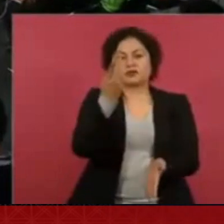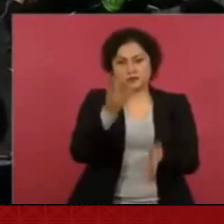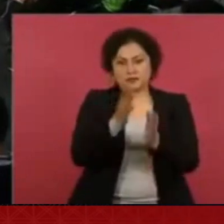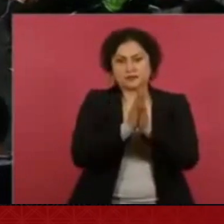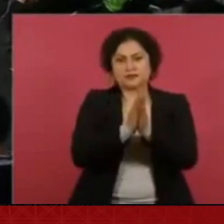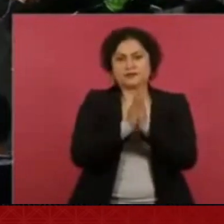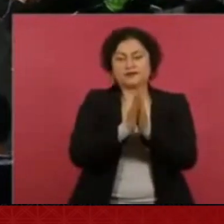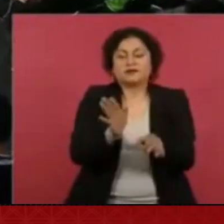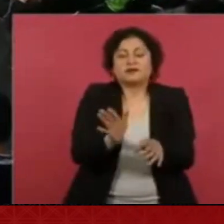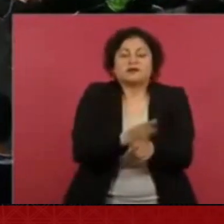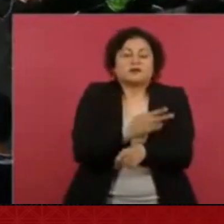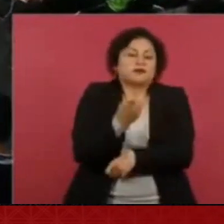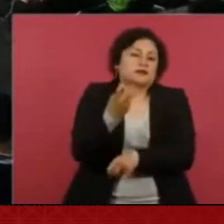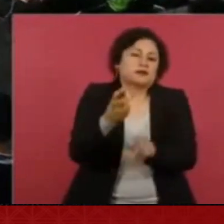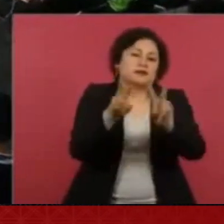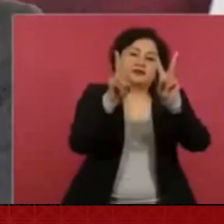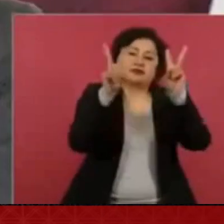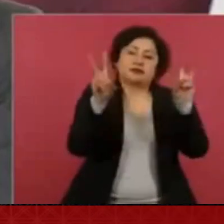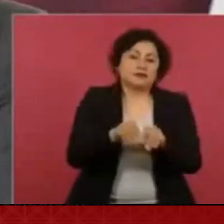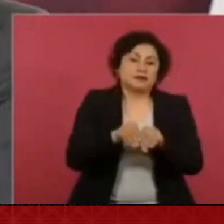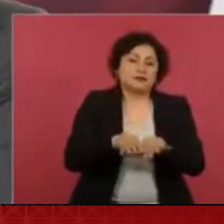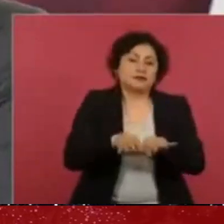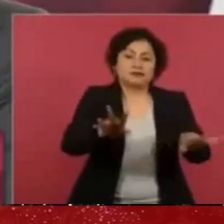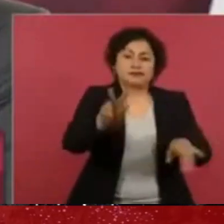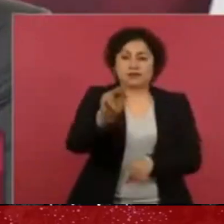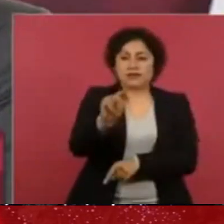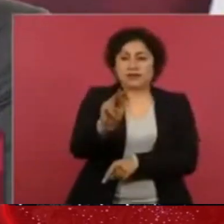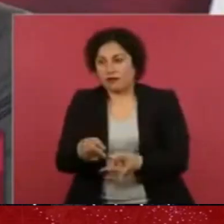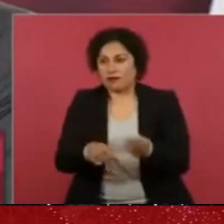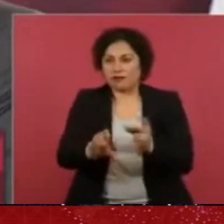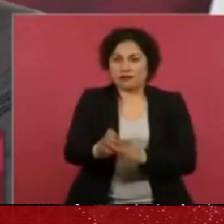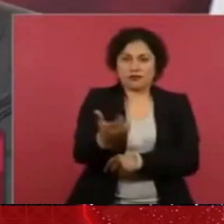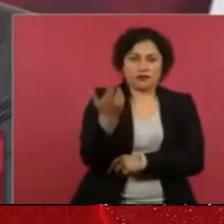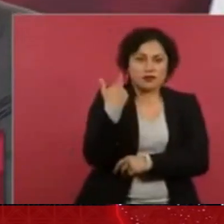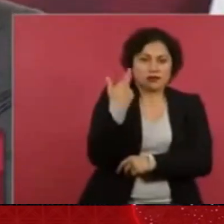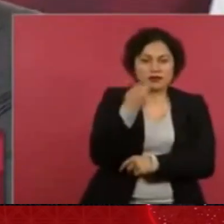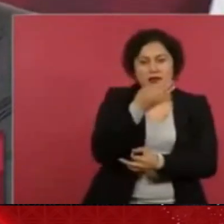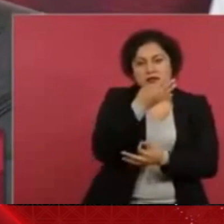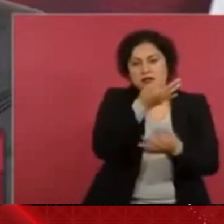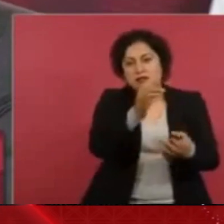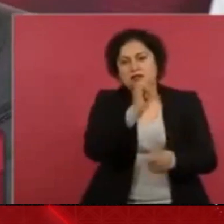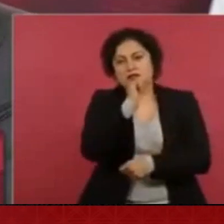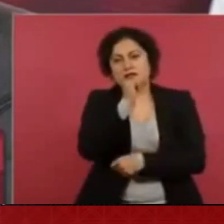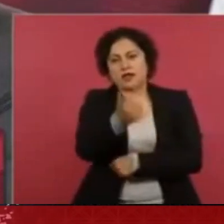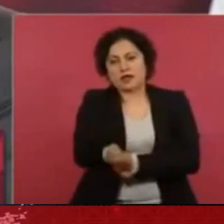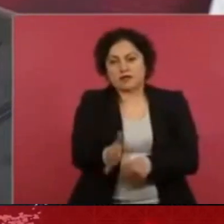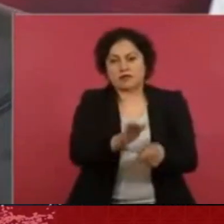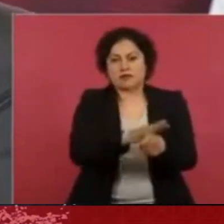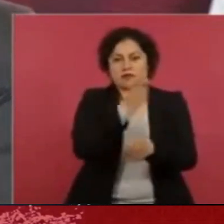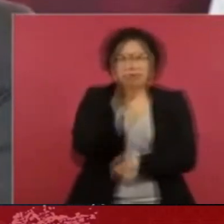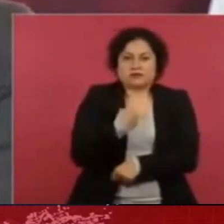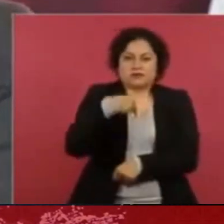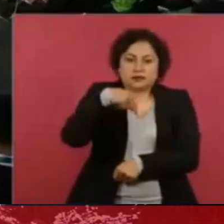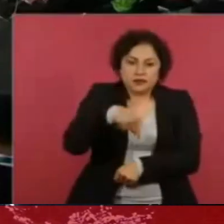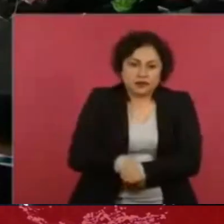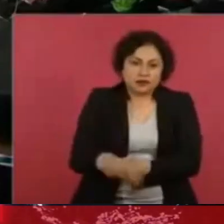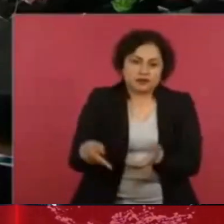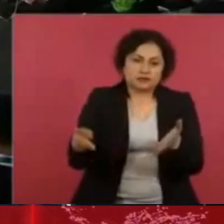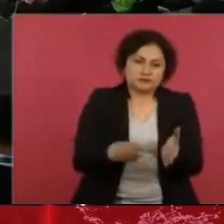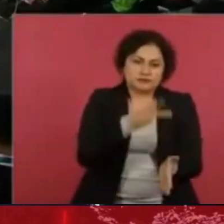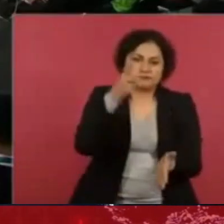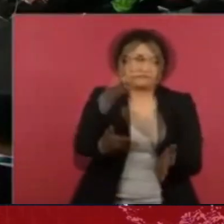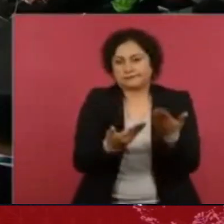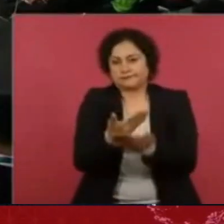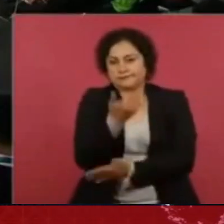sale en la televisión ni en la radio, yo parezco disco rayado, pero ofrezco